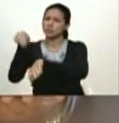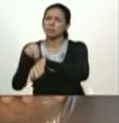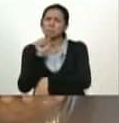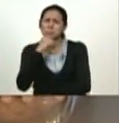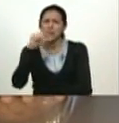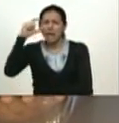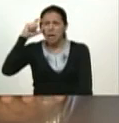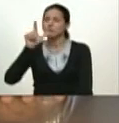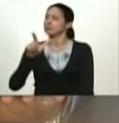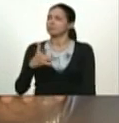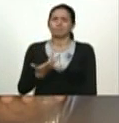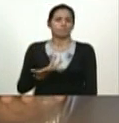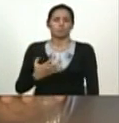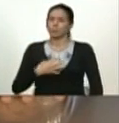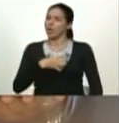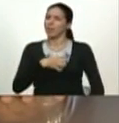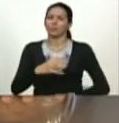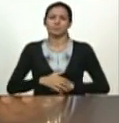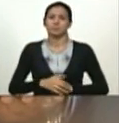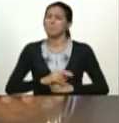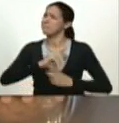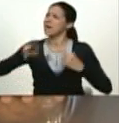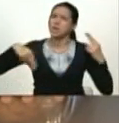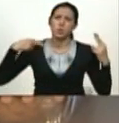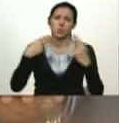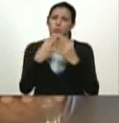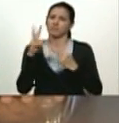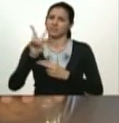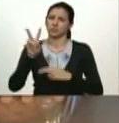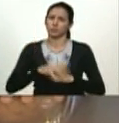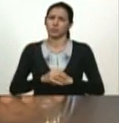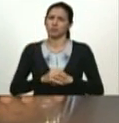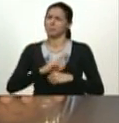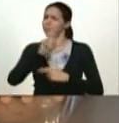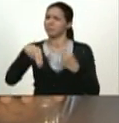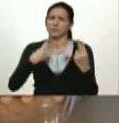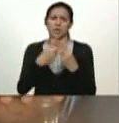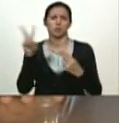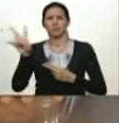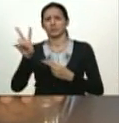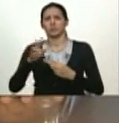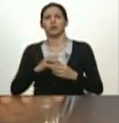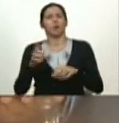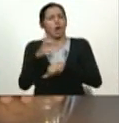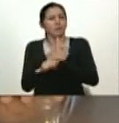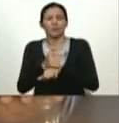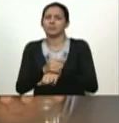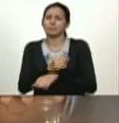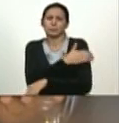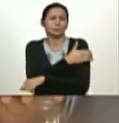caer en esas manos nunca más sería un crimen histórico con la nación